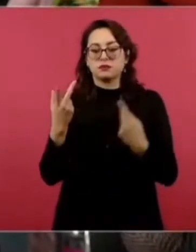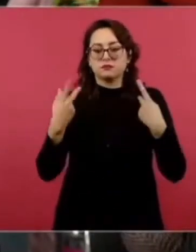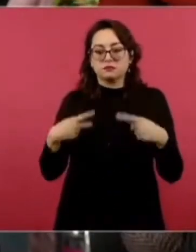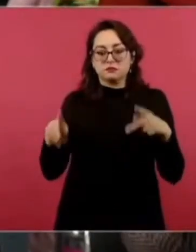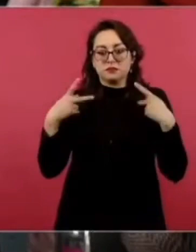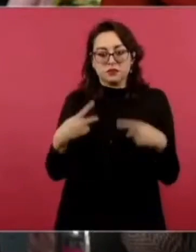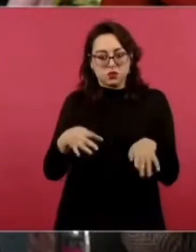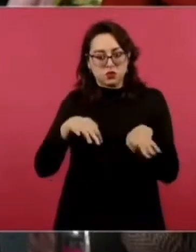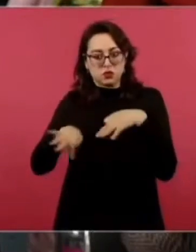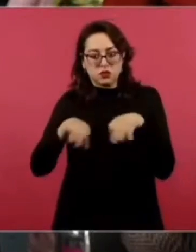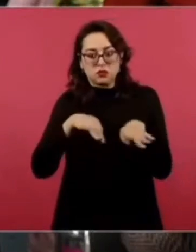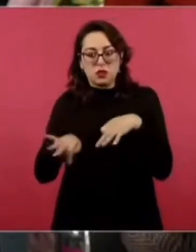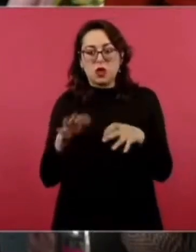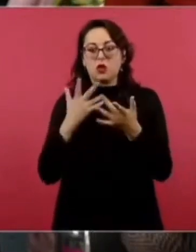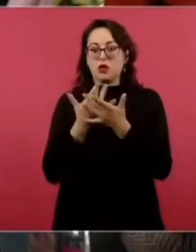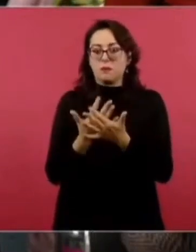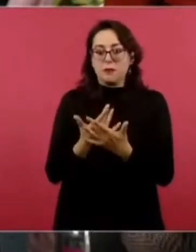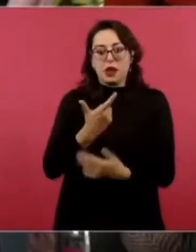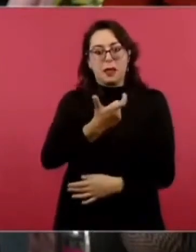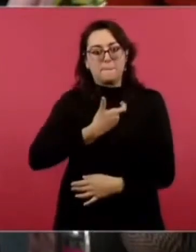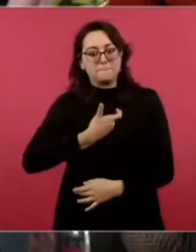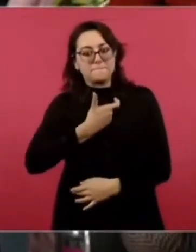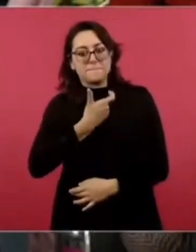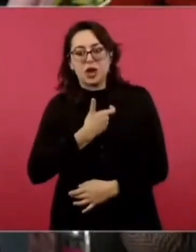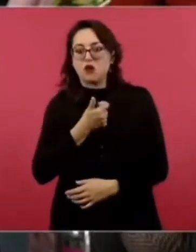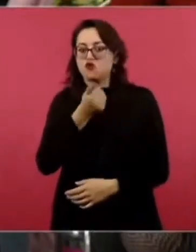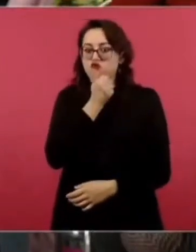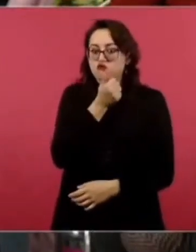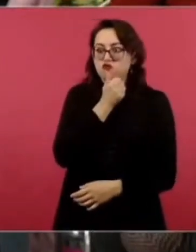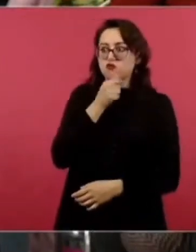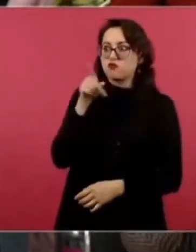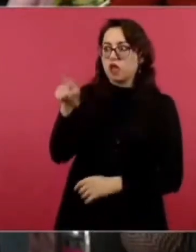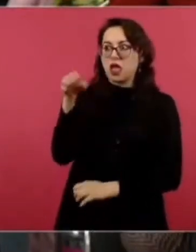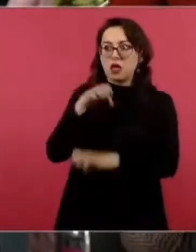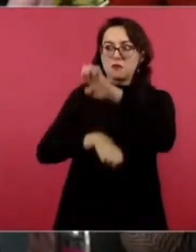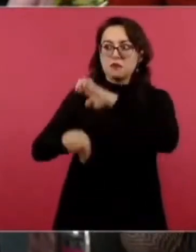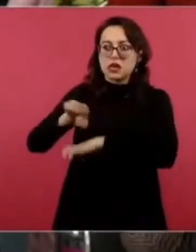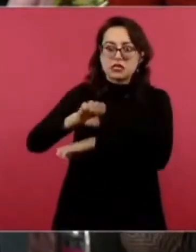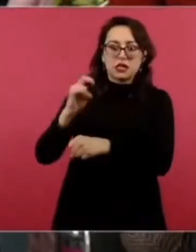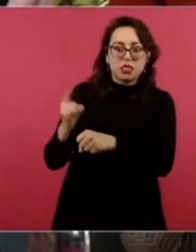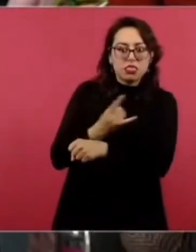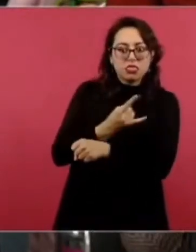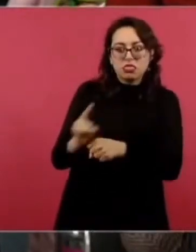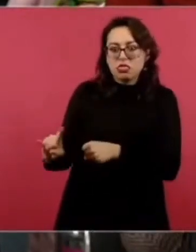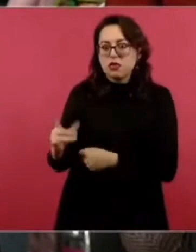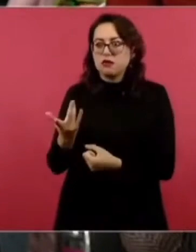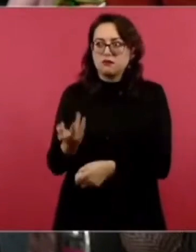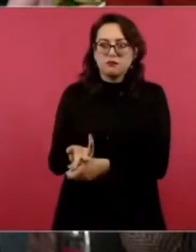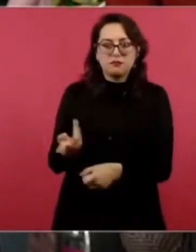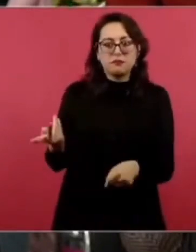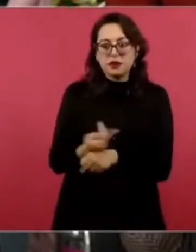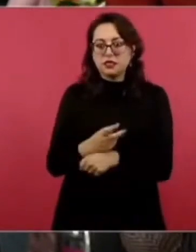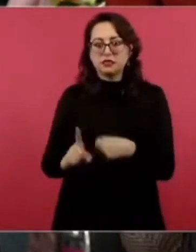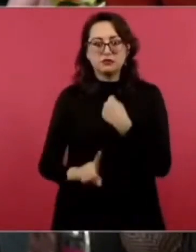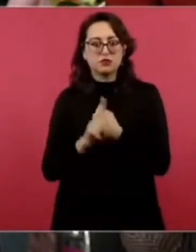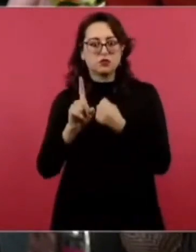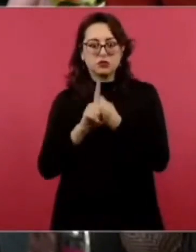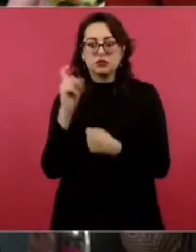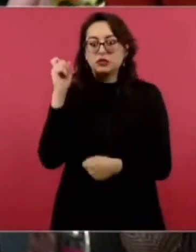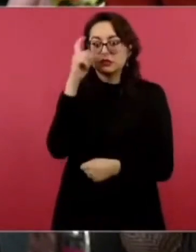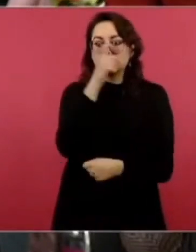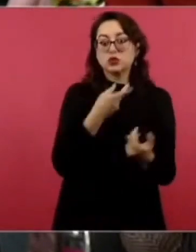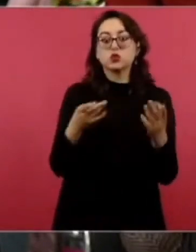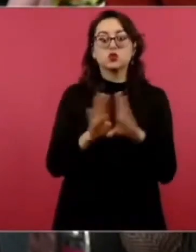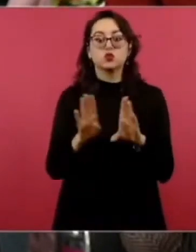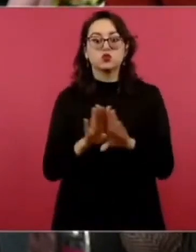quincenas que aún no llegan, estos pagos que no se dan y la situación está bastante complicada. ¿Qué respuesta